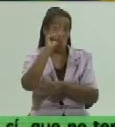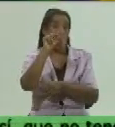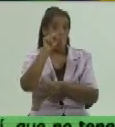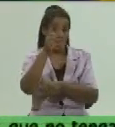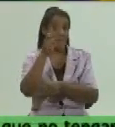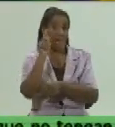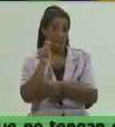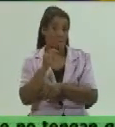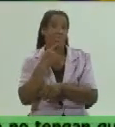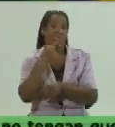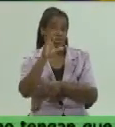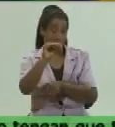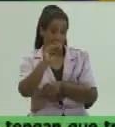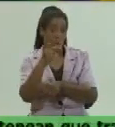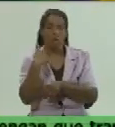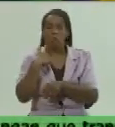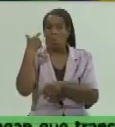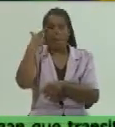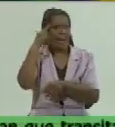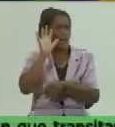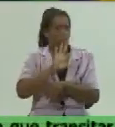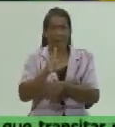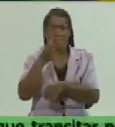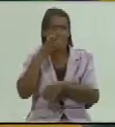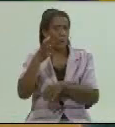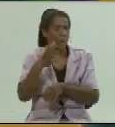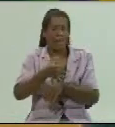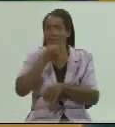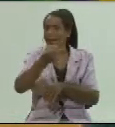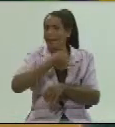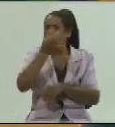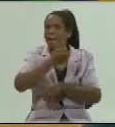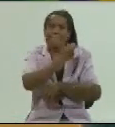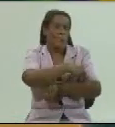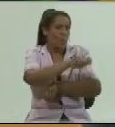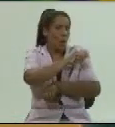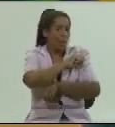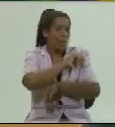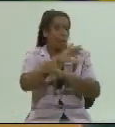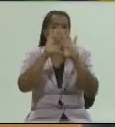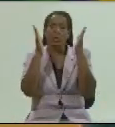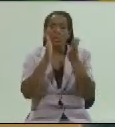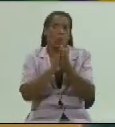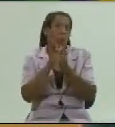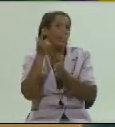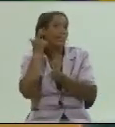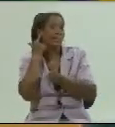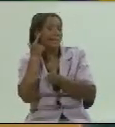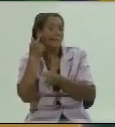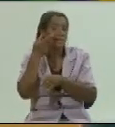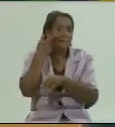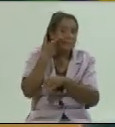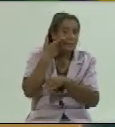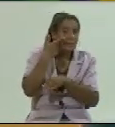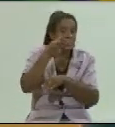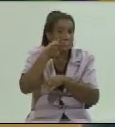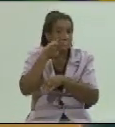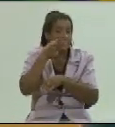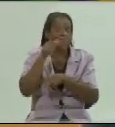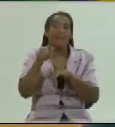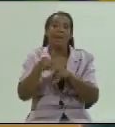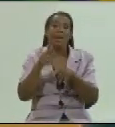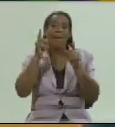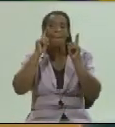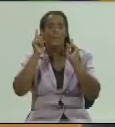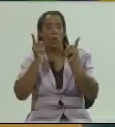yo creo también es importante explicar a nuestro pueblo y a todos los que nos escuchan nos ven en este momento que la política